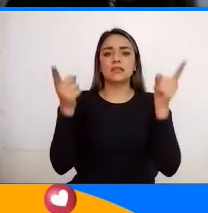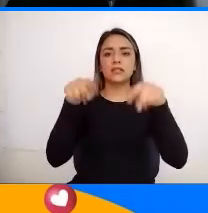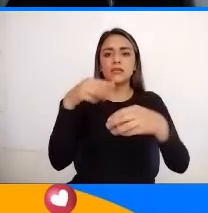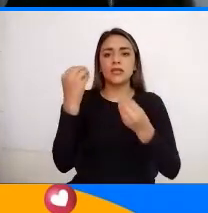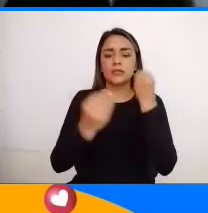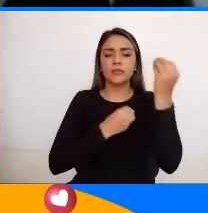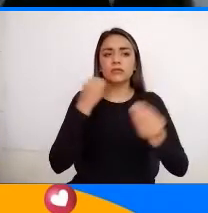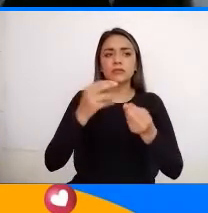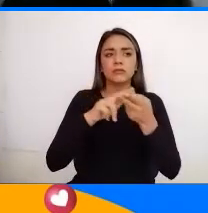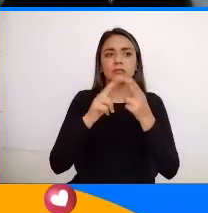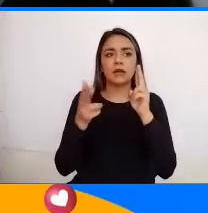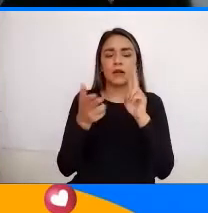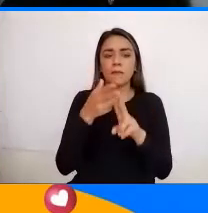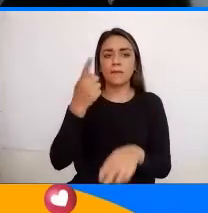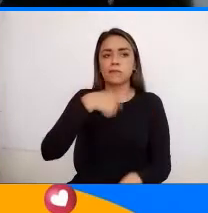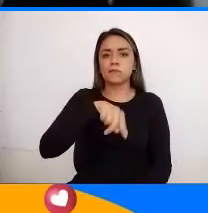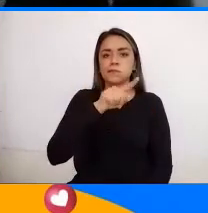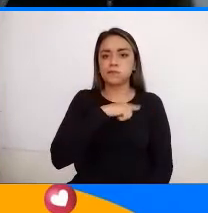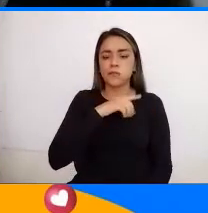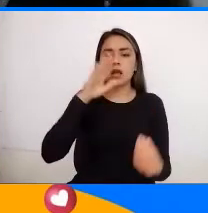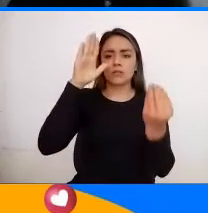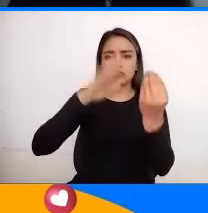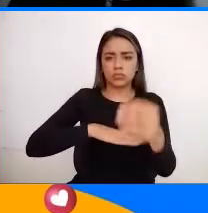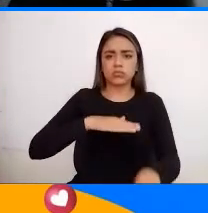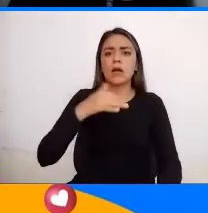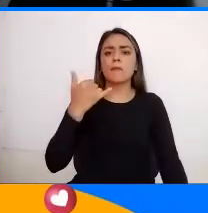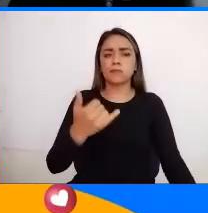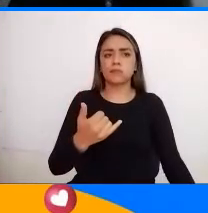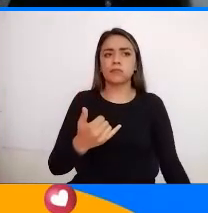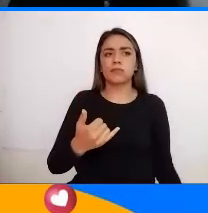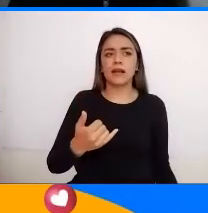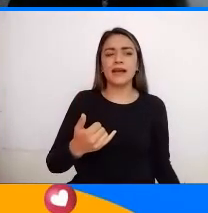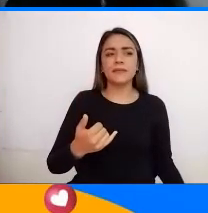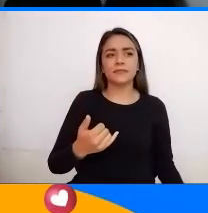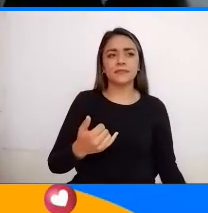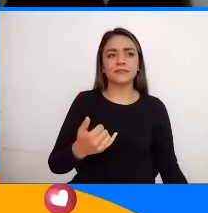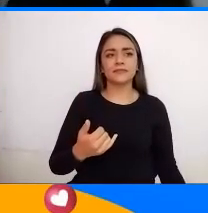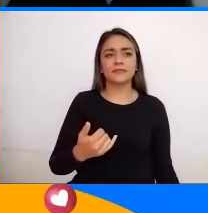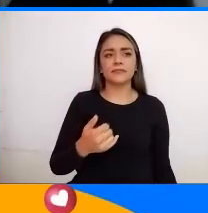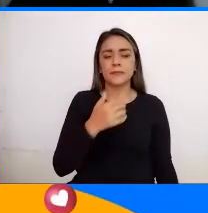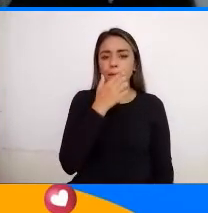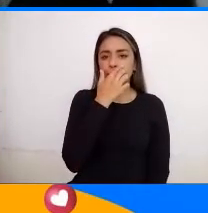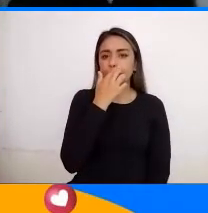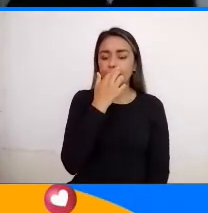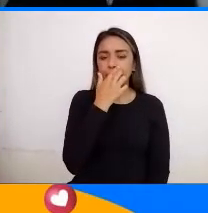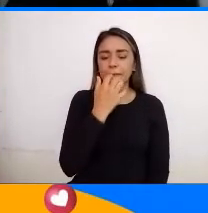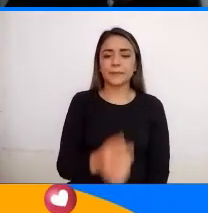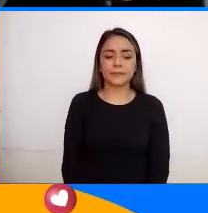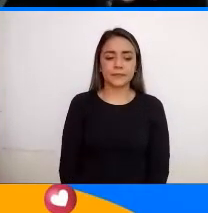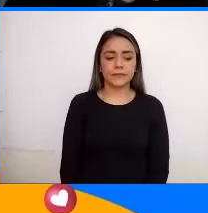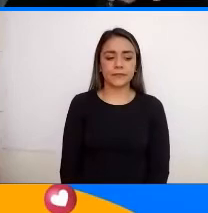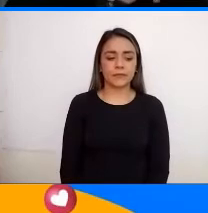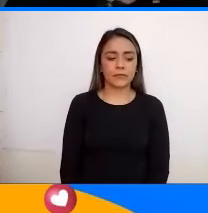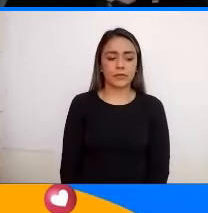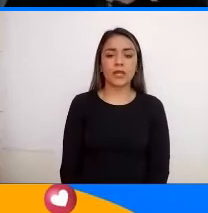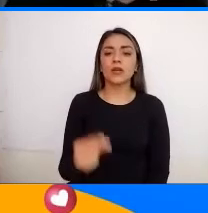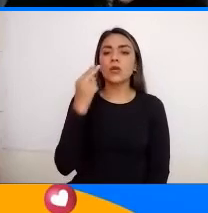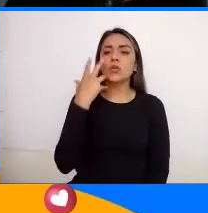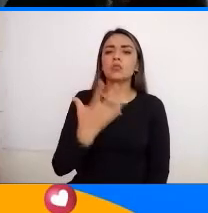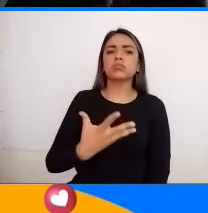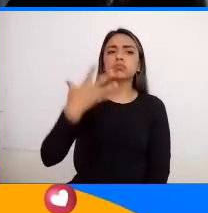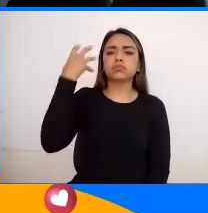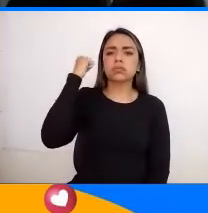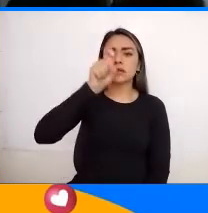este momento Tenemos peregrinaciones Y más adelante Lo vamos a ver Pero entonces En el antiguo En el antiguo Egipto